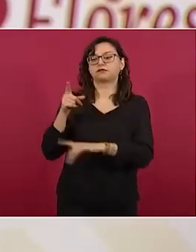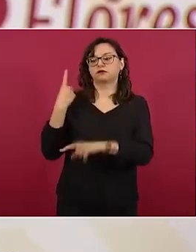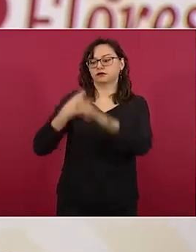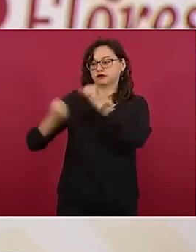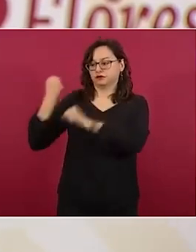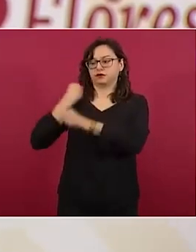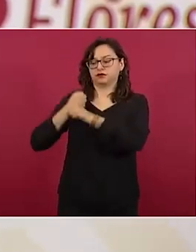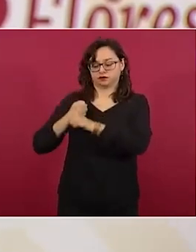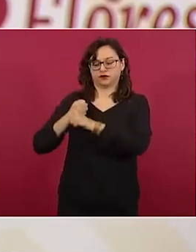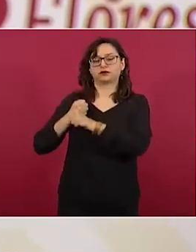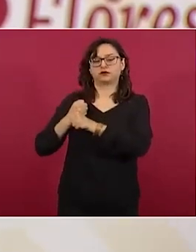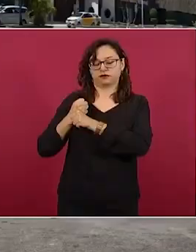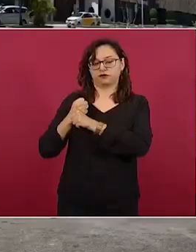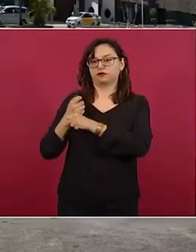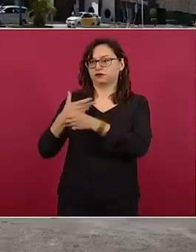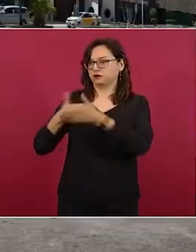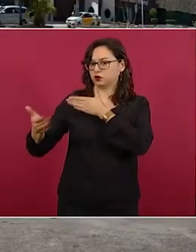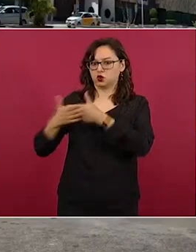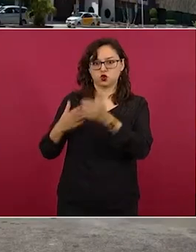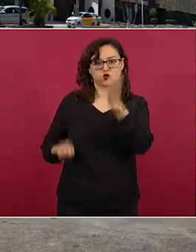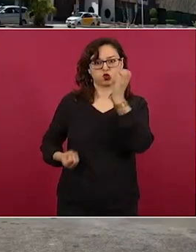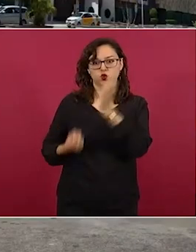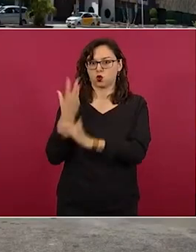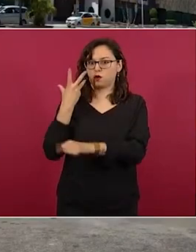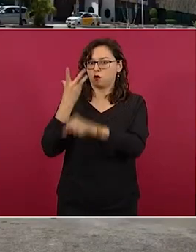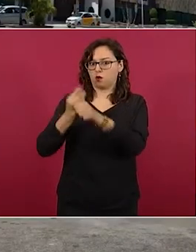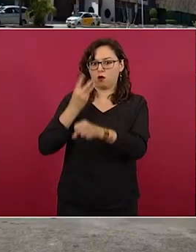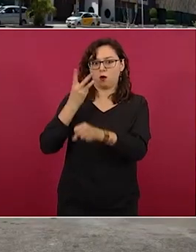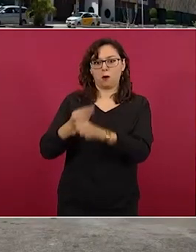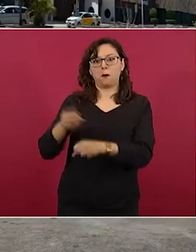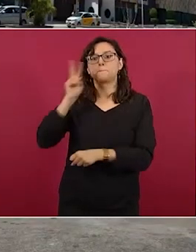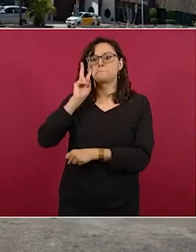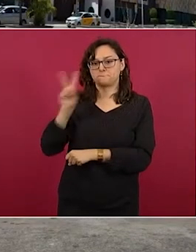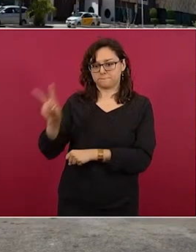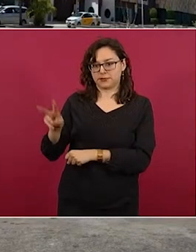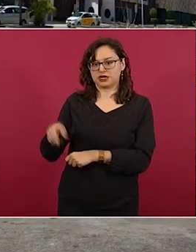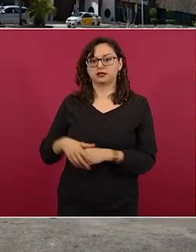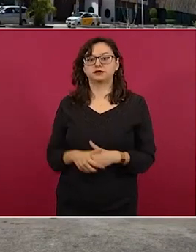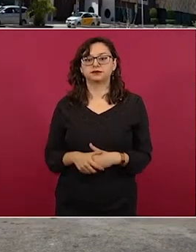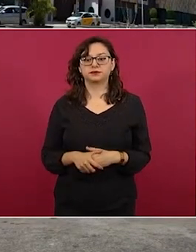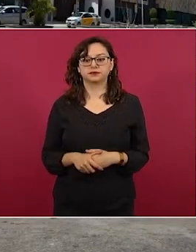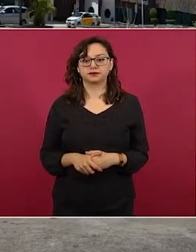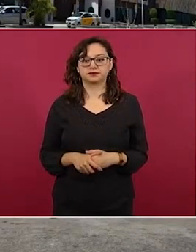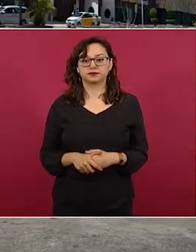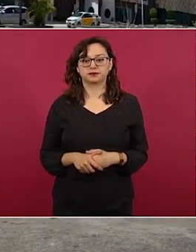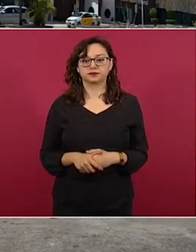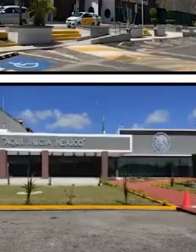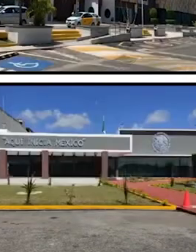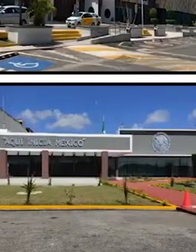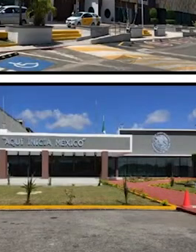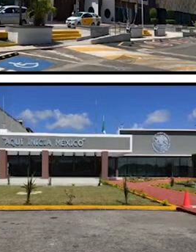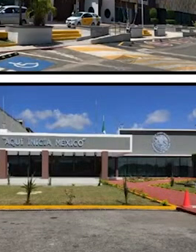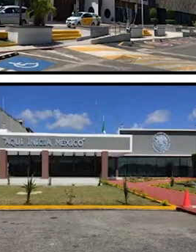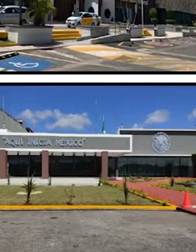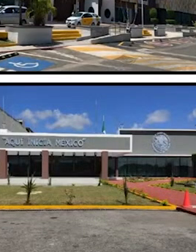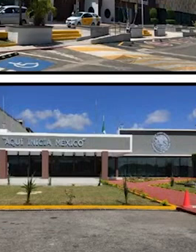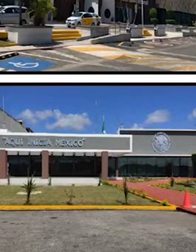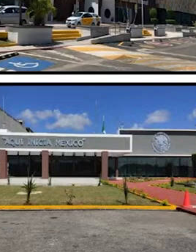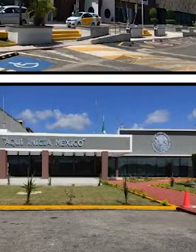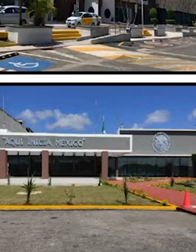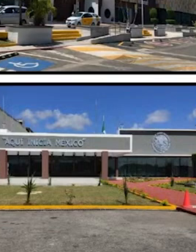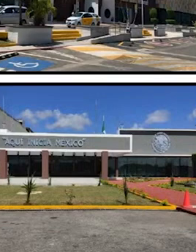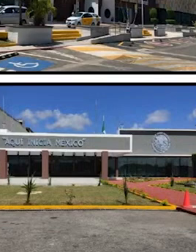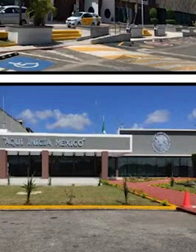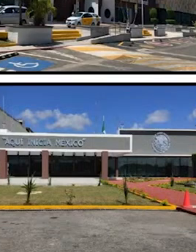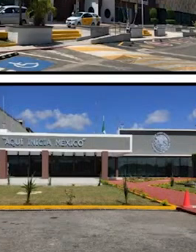año pasado realizamos la remodelación y modernización del aeropuerto de Chetumal con un presupuesto de alrededor de 51 millones de